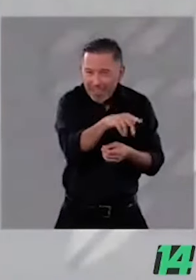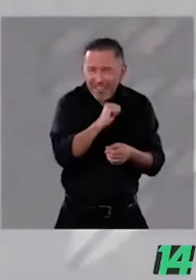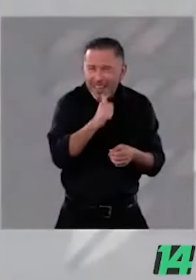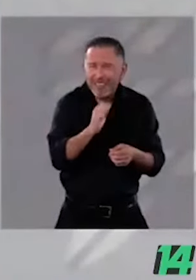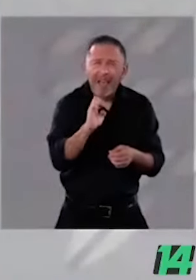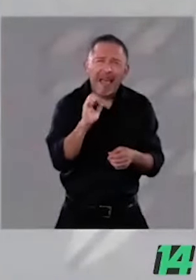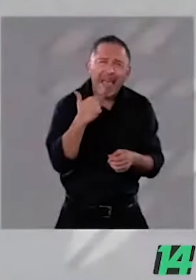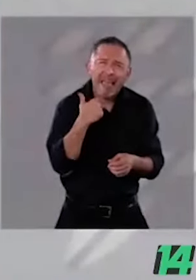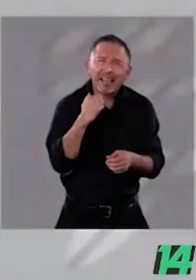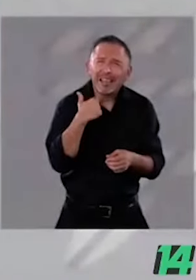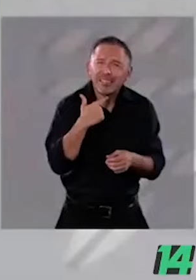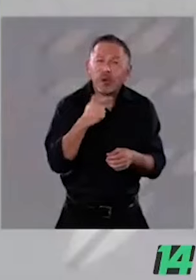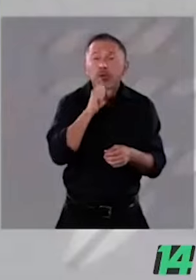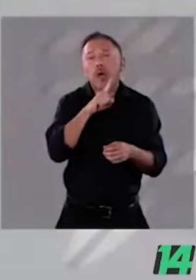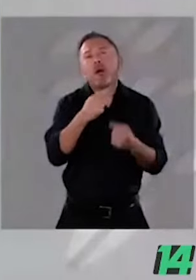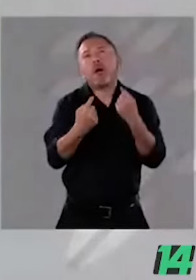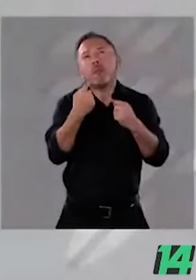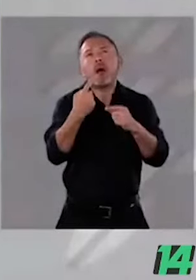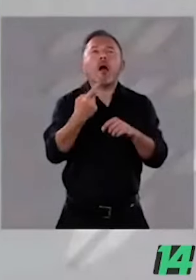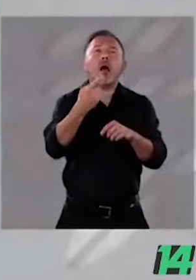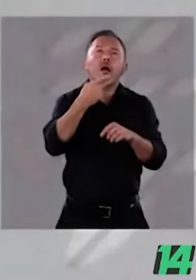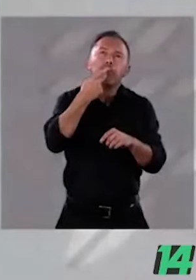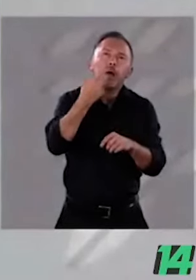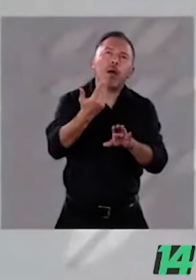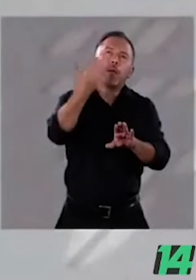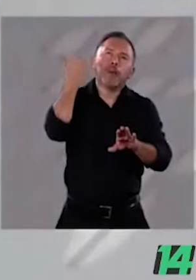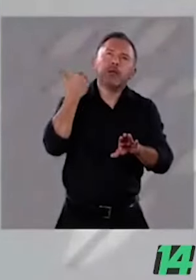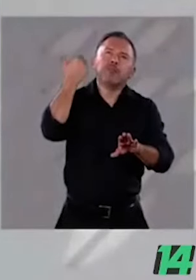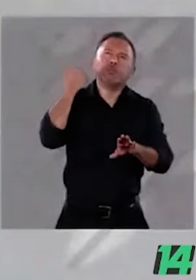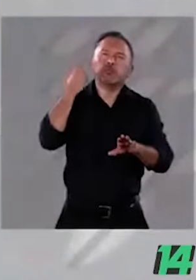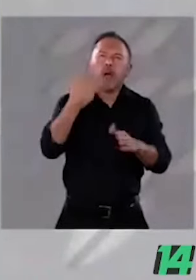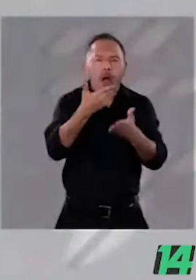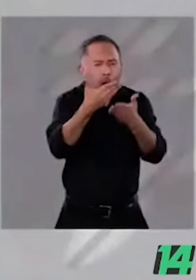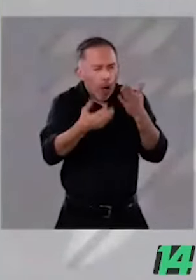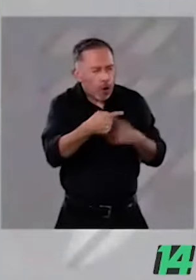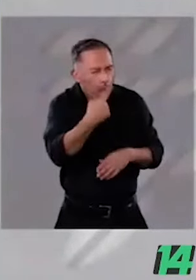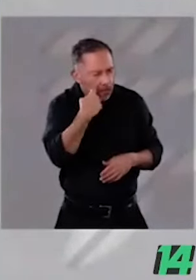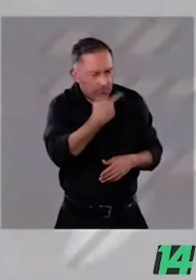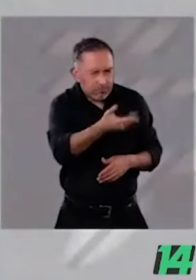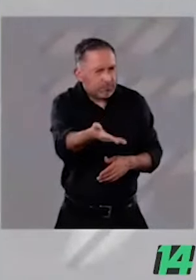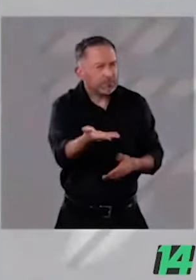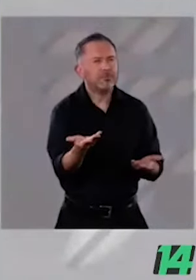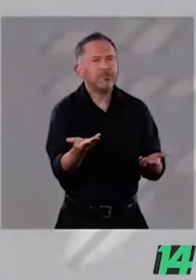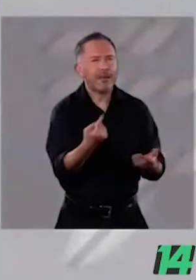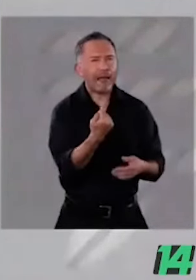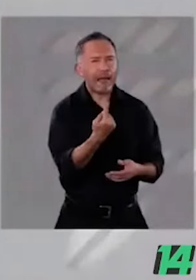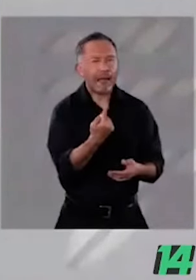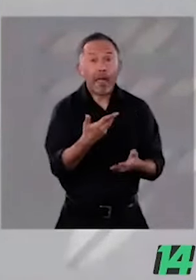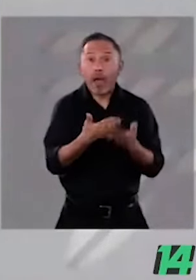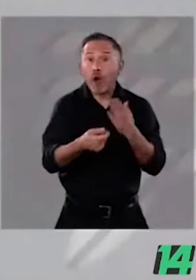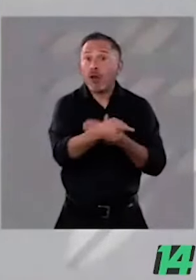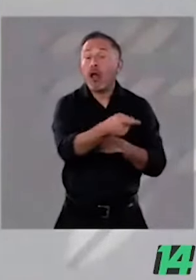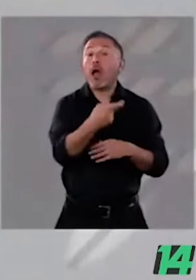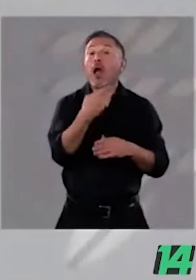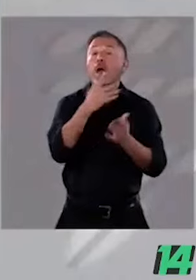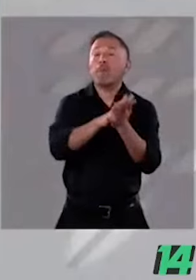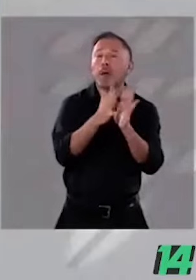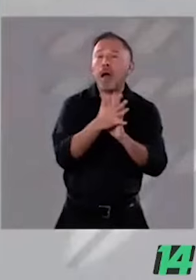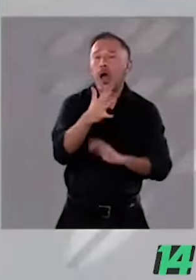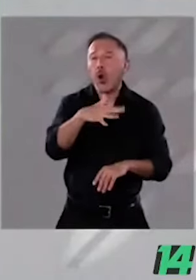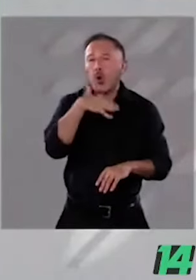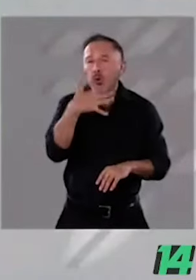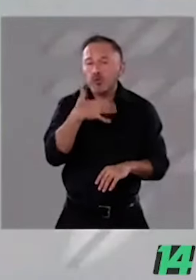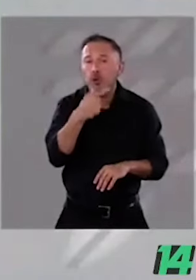hablan del pasado, pero no se dan cuenta del presente. Y si hablamos de corrupción, han usado la corrupción, han usado la reducción del